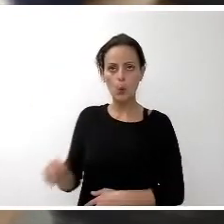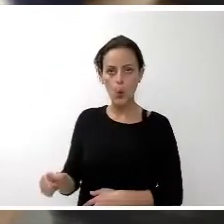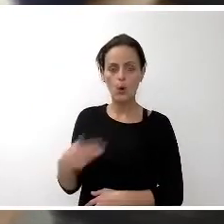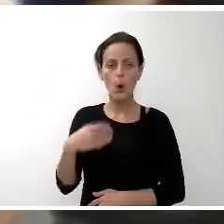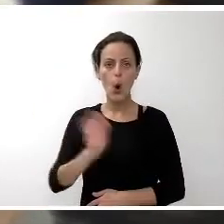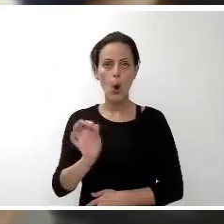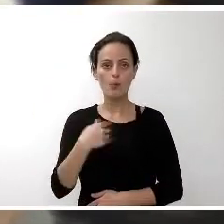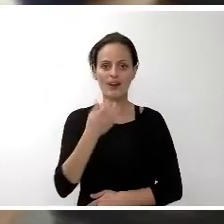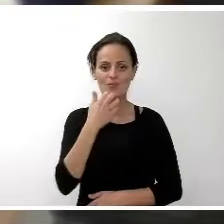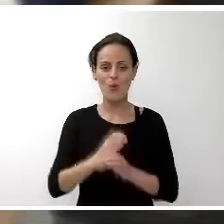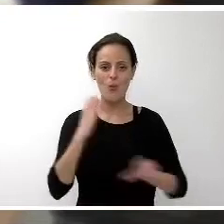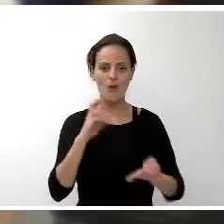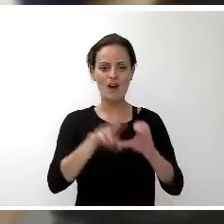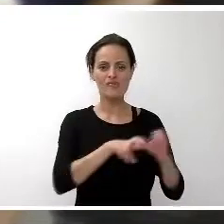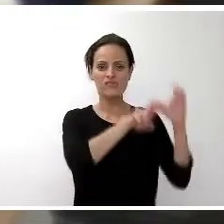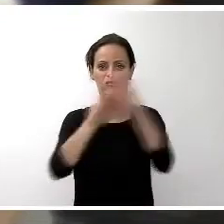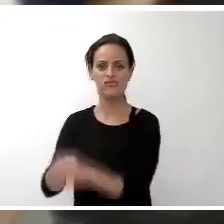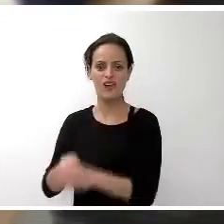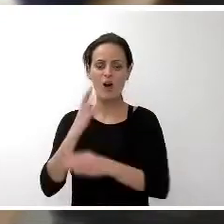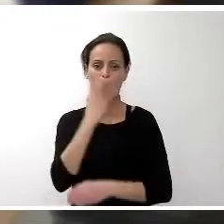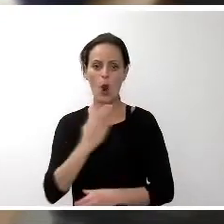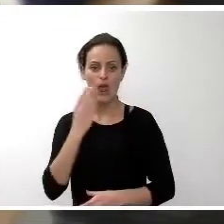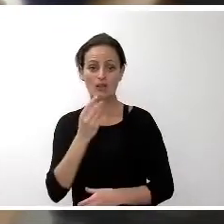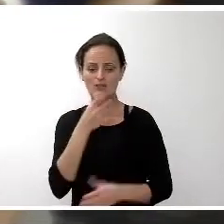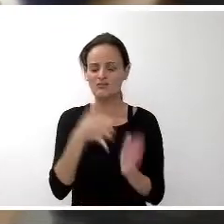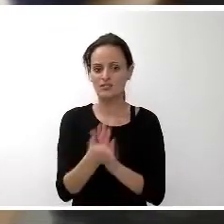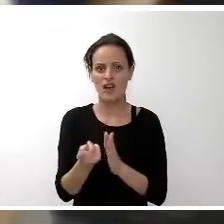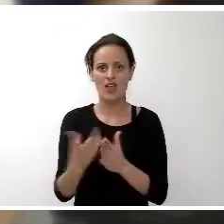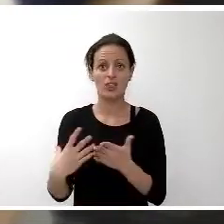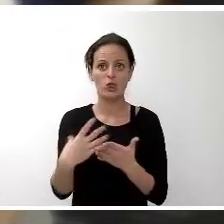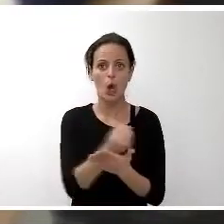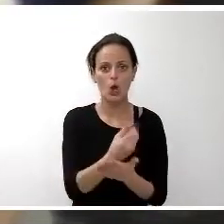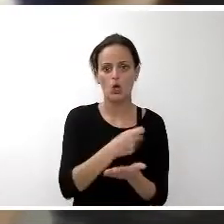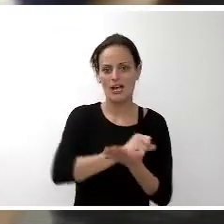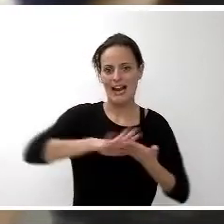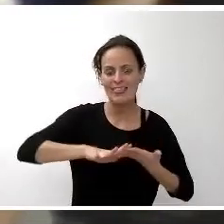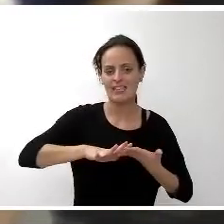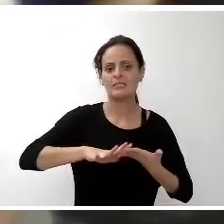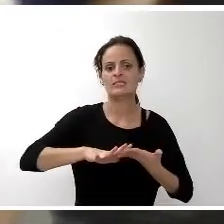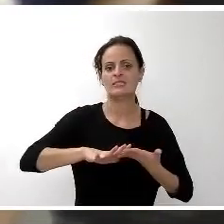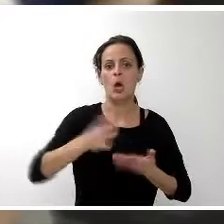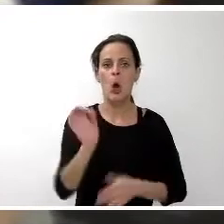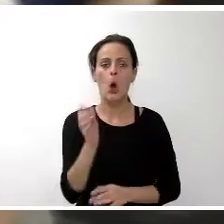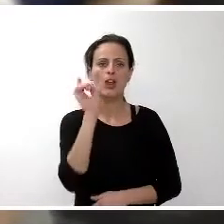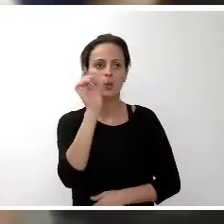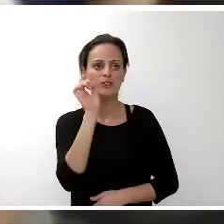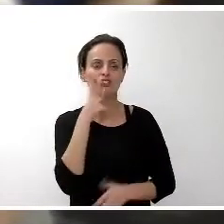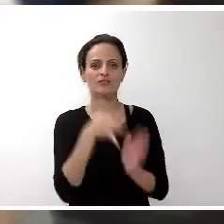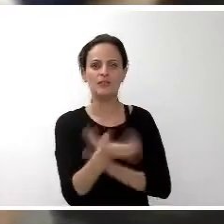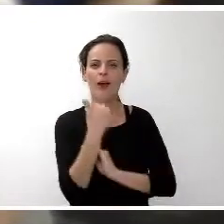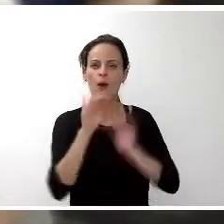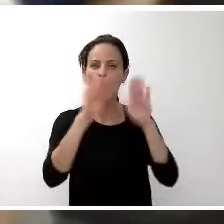que coges la guagua para ir al colegio, que es para todo, que es gratuito, que la educación es universal.